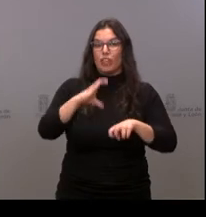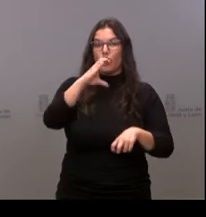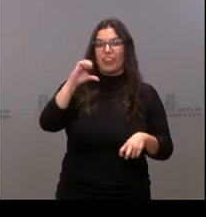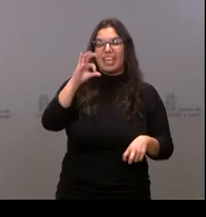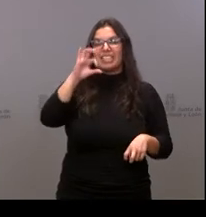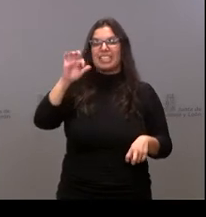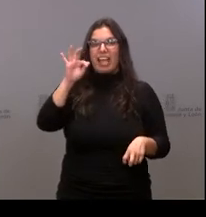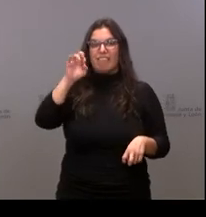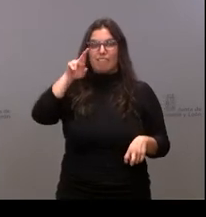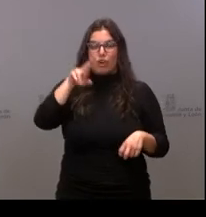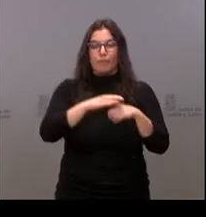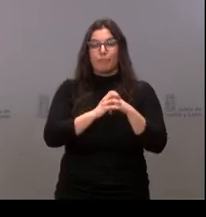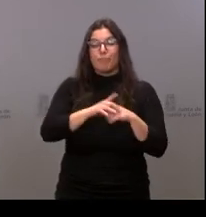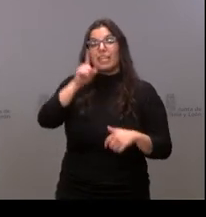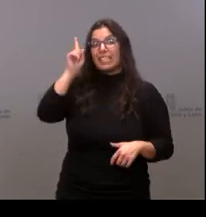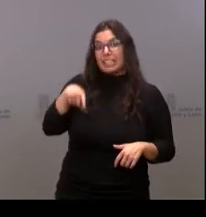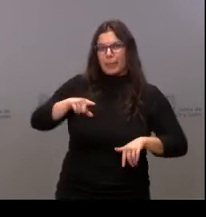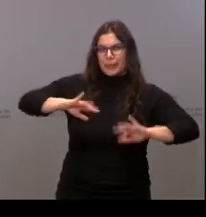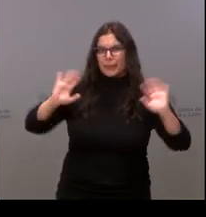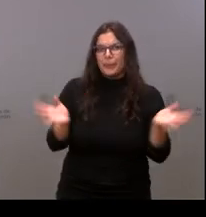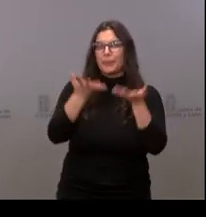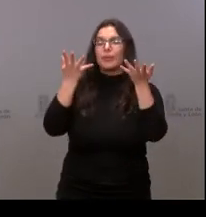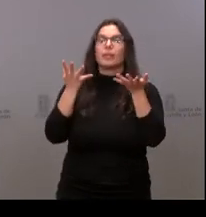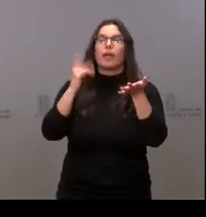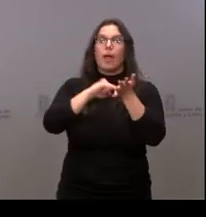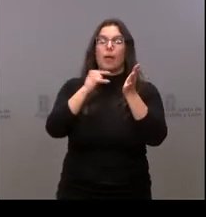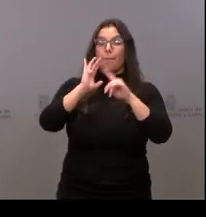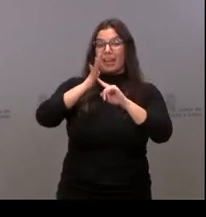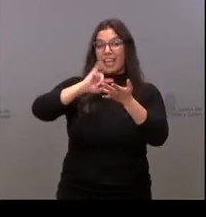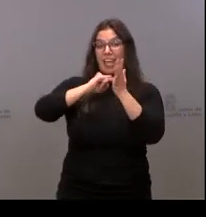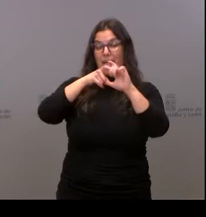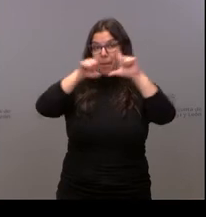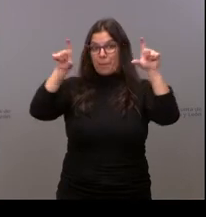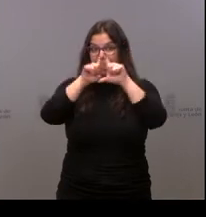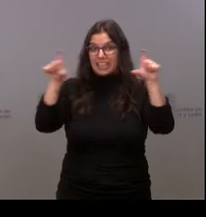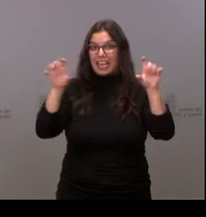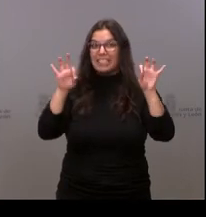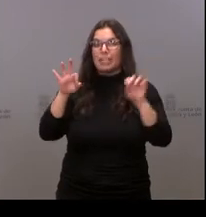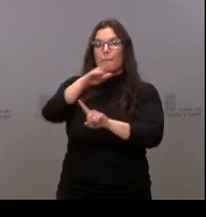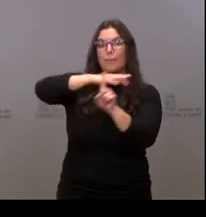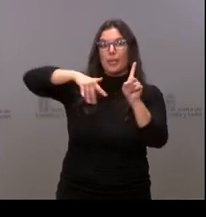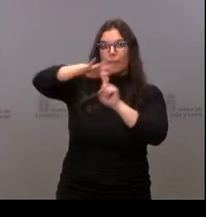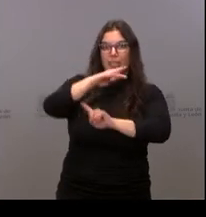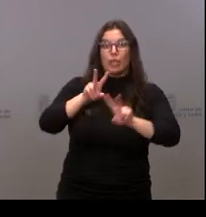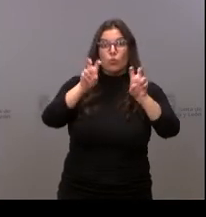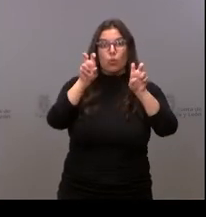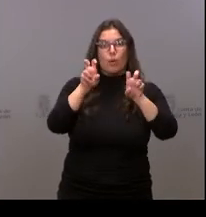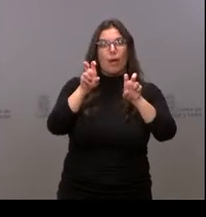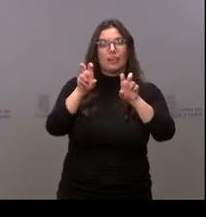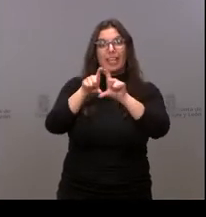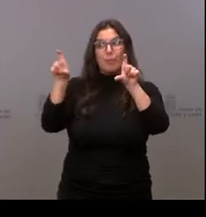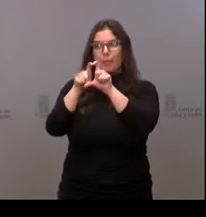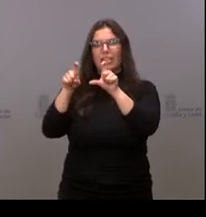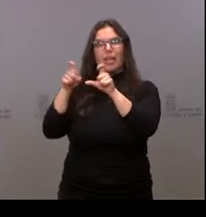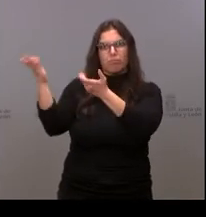potenciando el PEMA, el Parque Empresarial del Medio Ambiente, abierto a nuevas empresas, abierto, por tanto, a